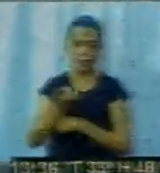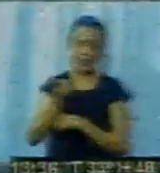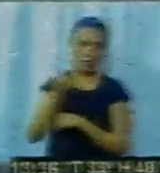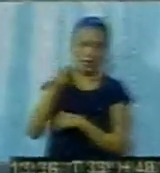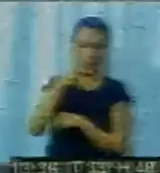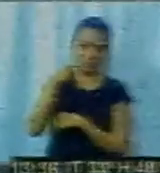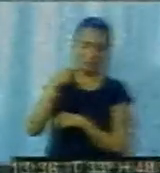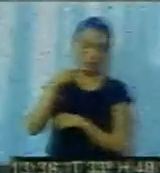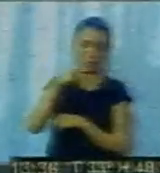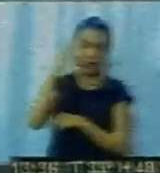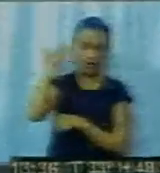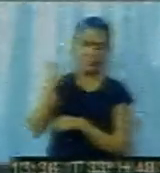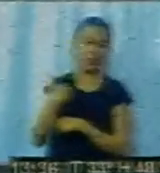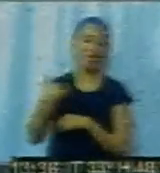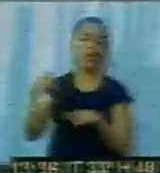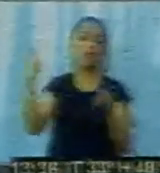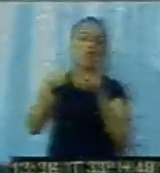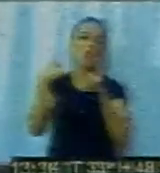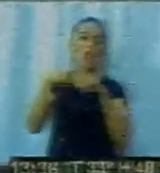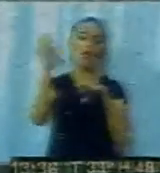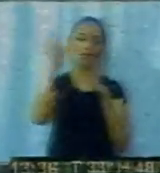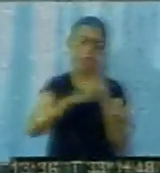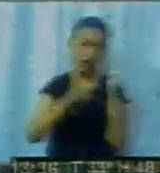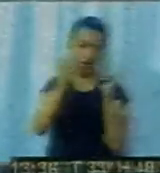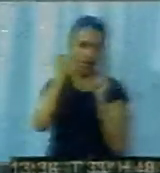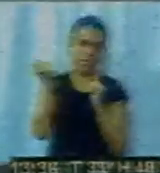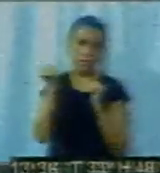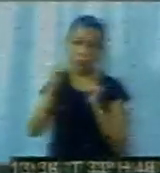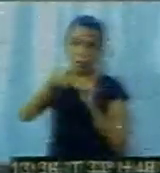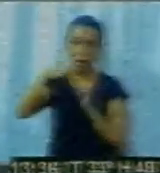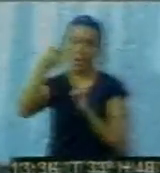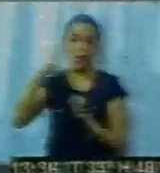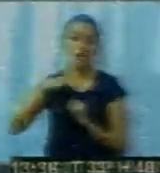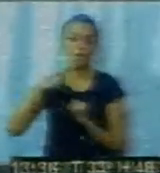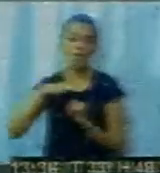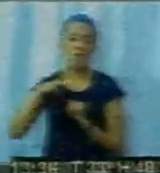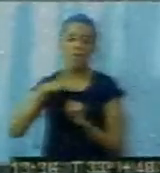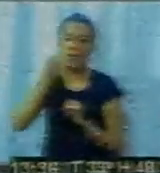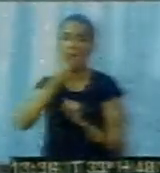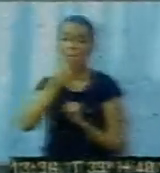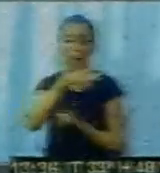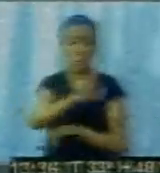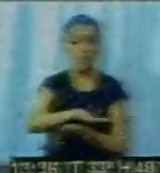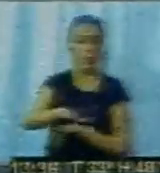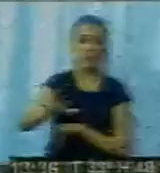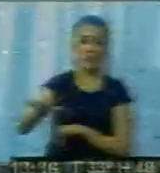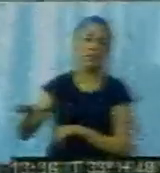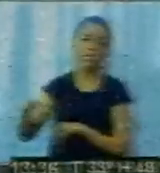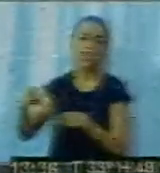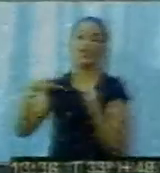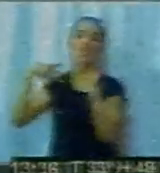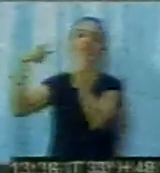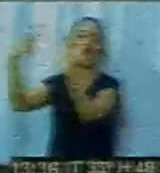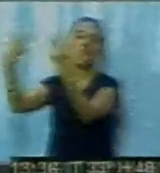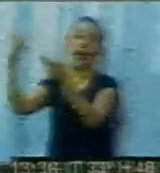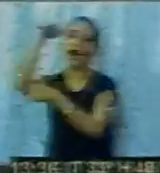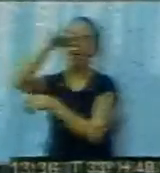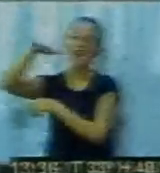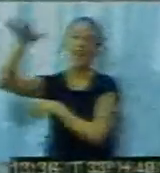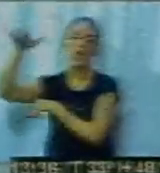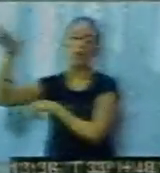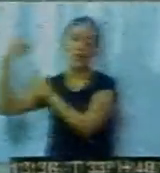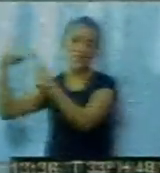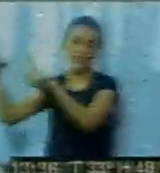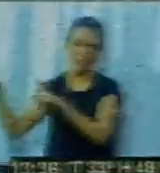y las colonias, que requiere de mucho movimiento, mucho personal, porque